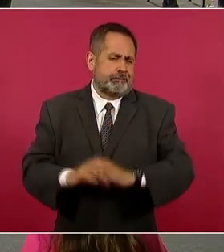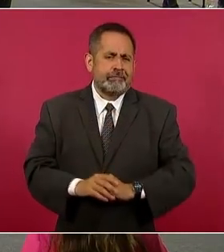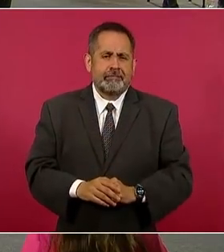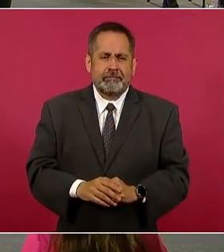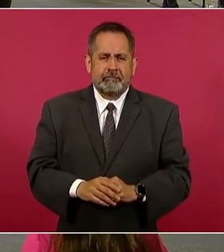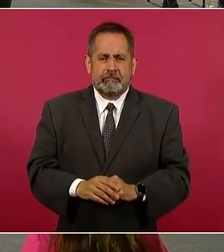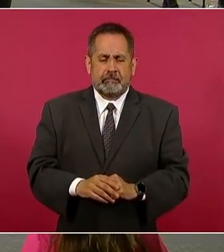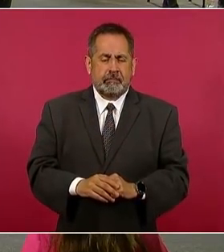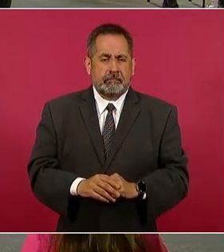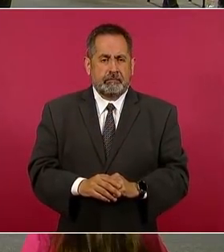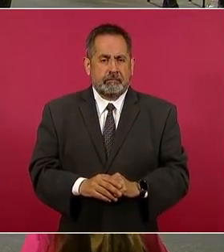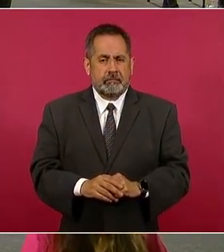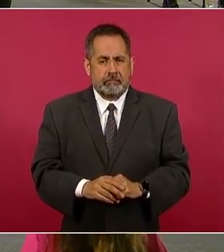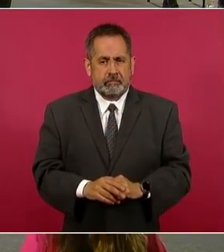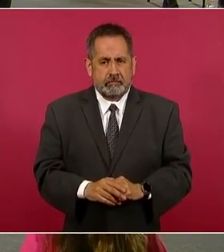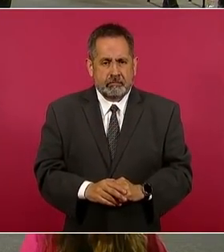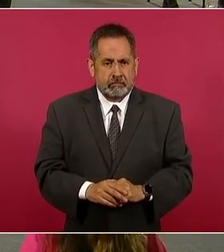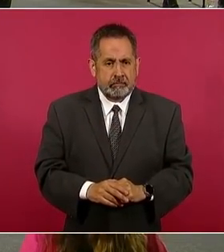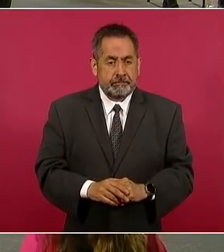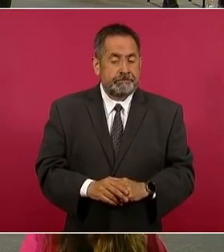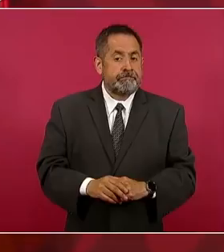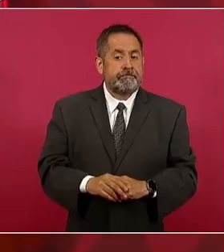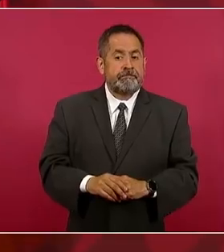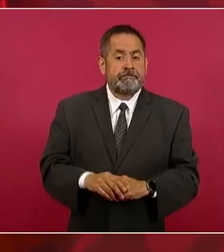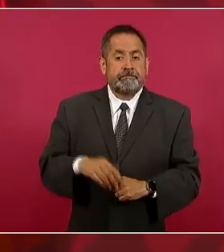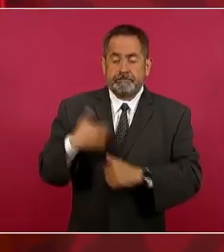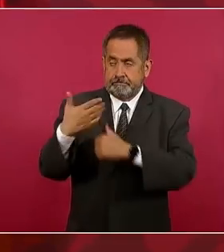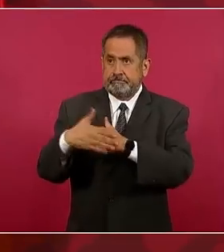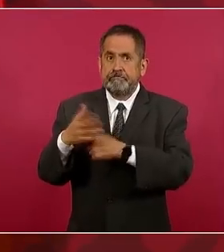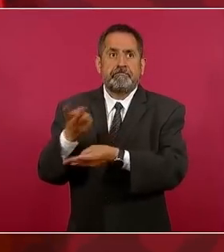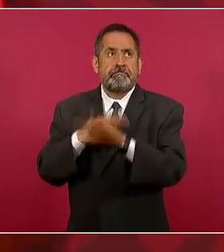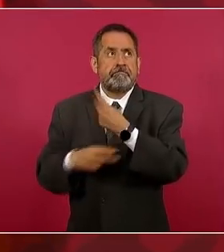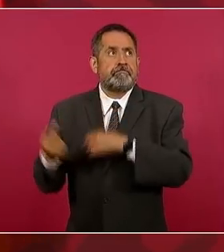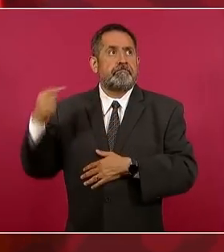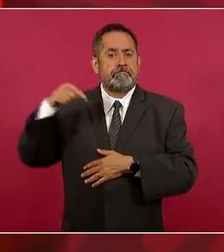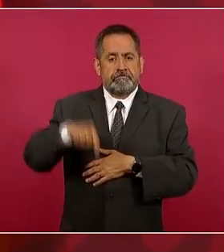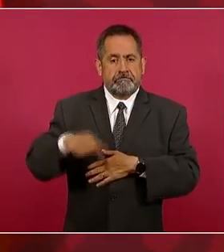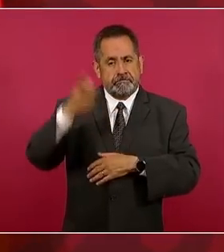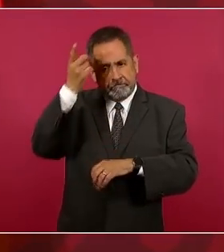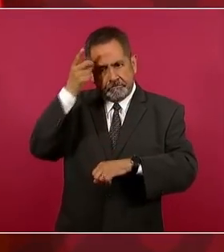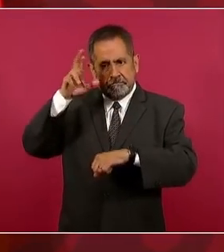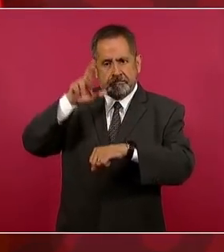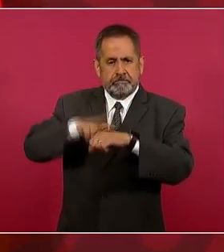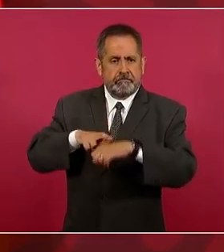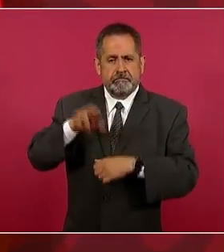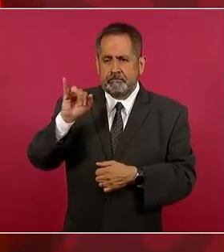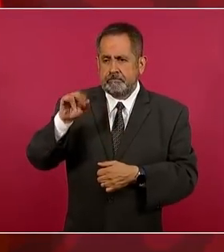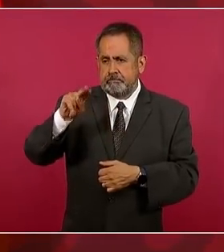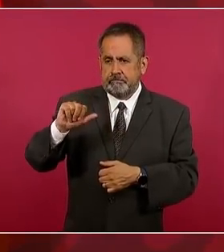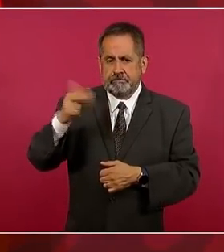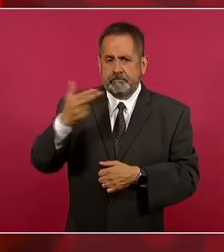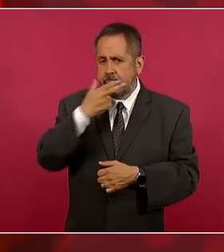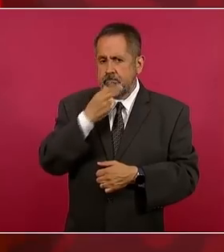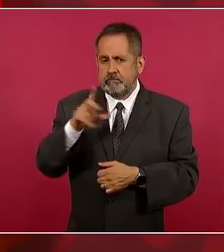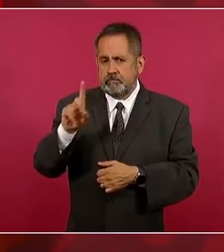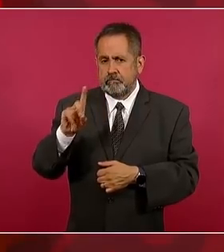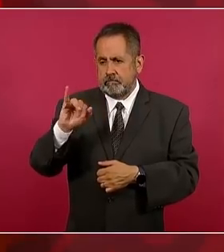y van a venir aquí el director de antropología Diego Prieto